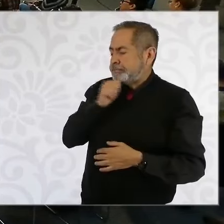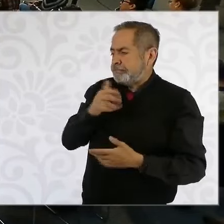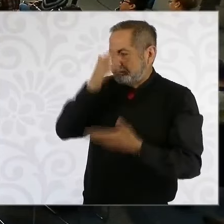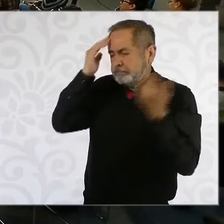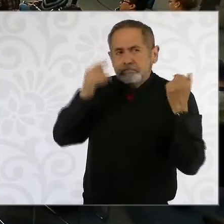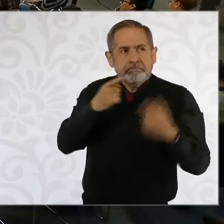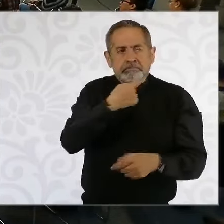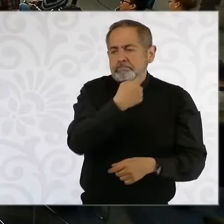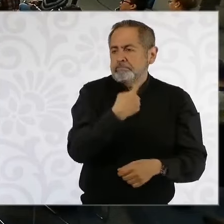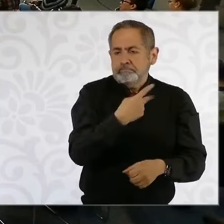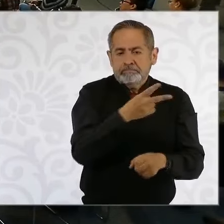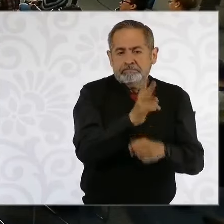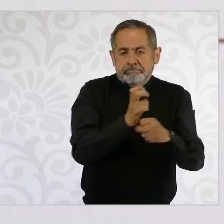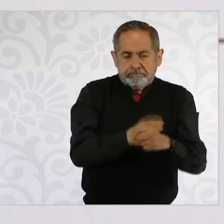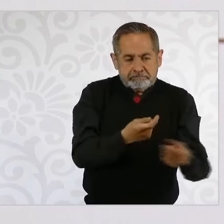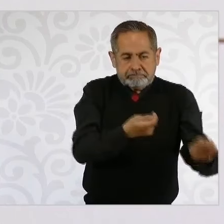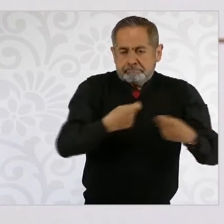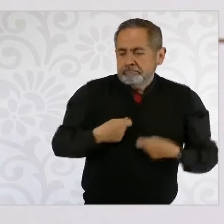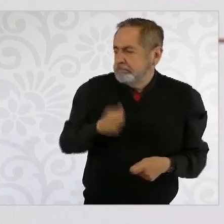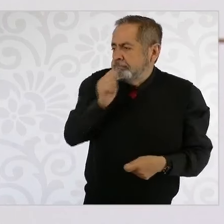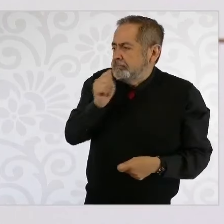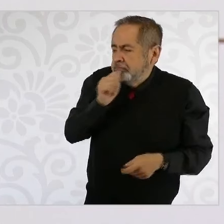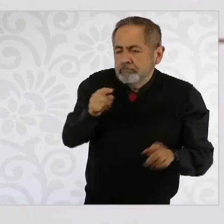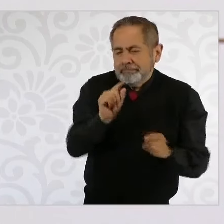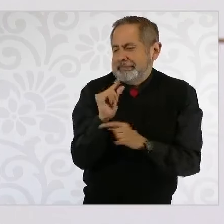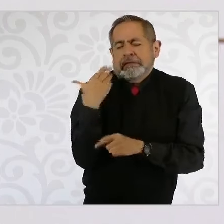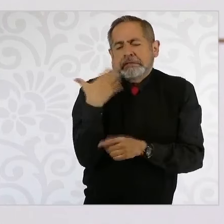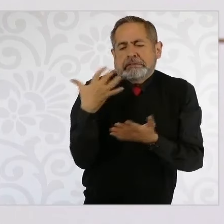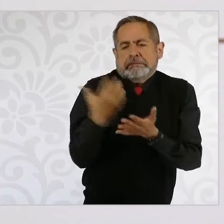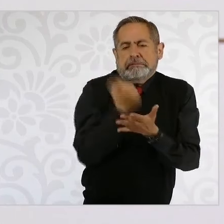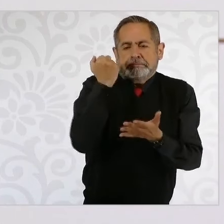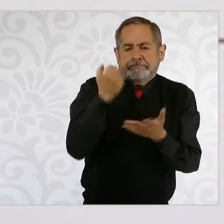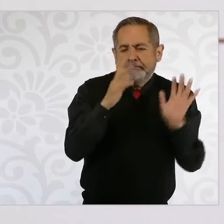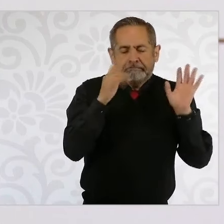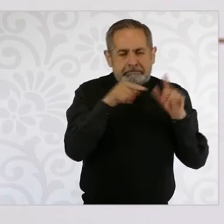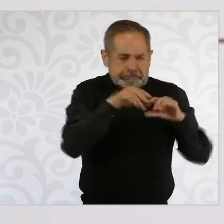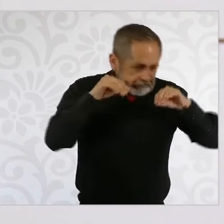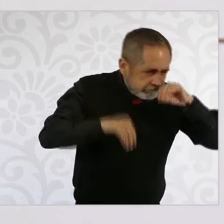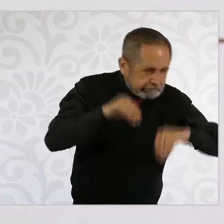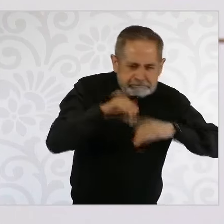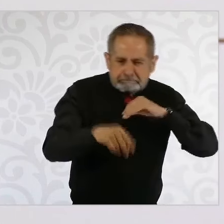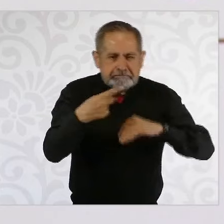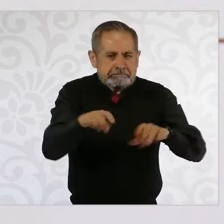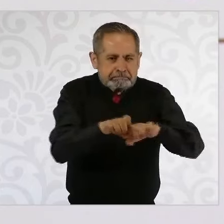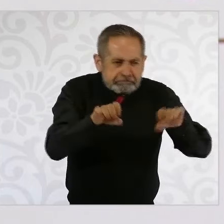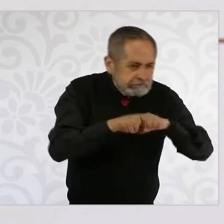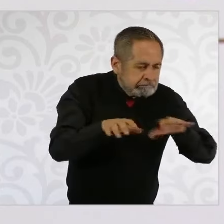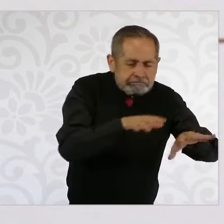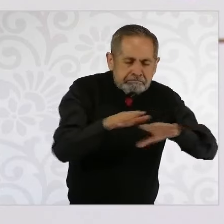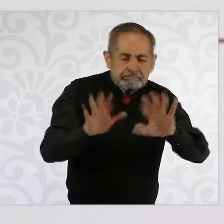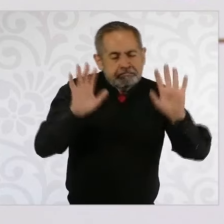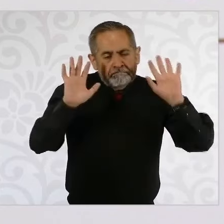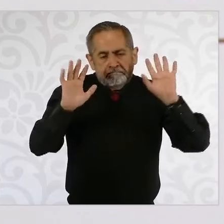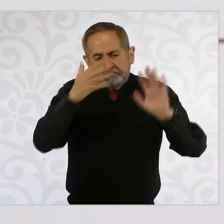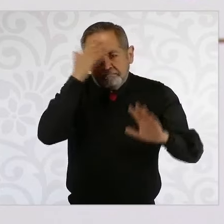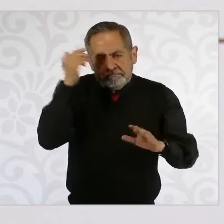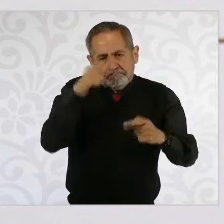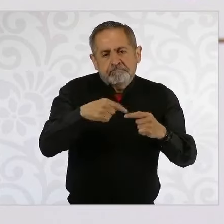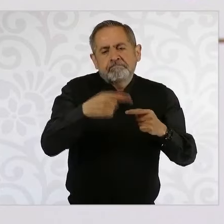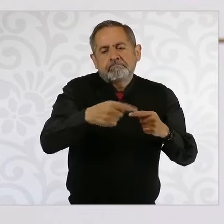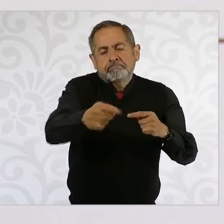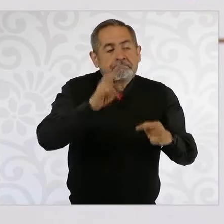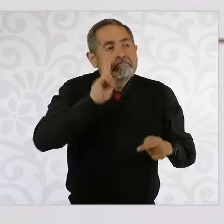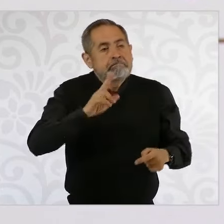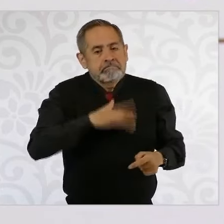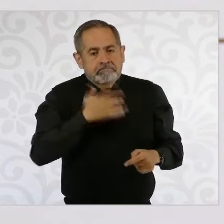de obtener el triunfo, está constituyendo su equipo y pues ya habrá momento para poder